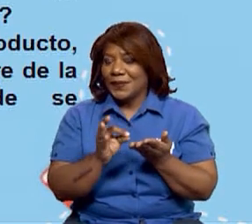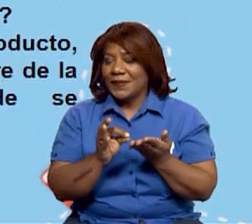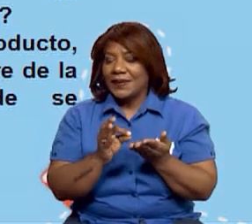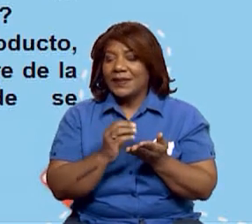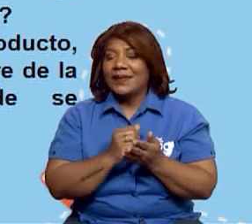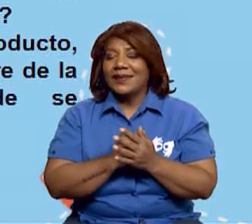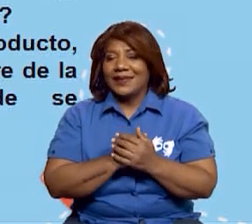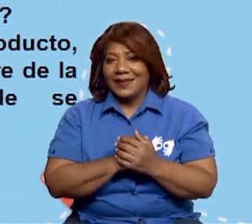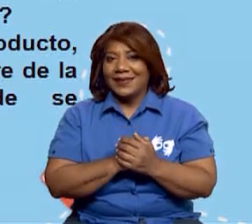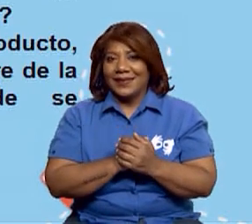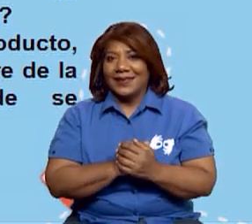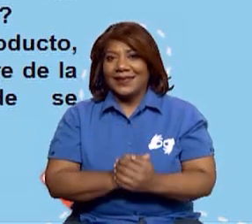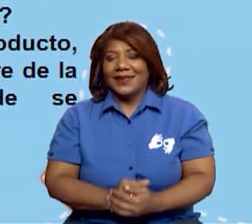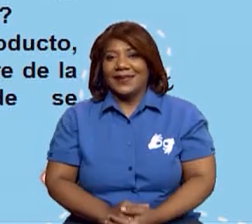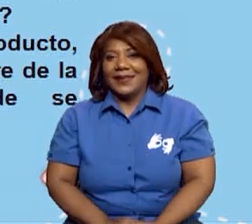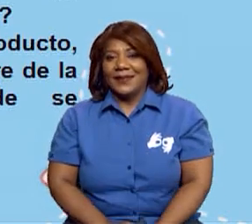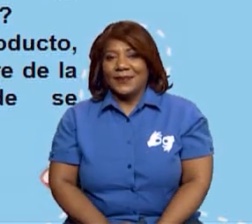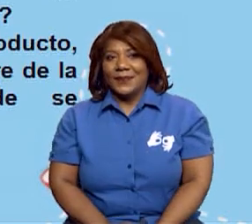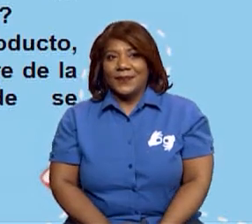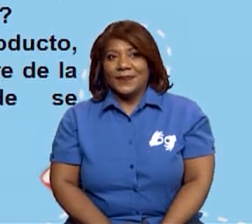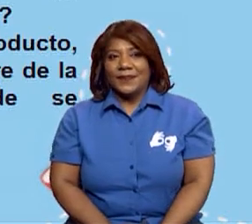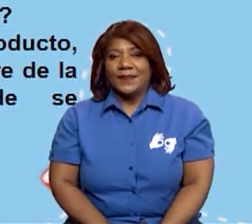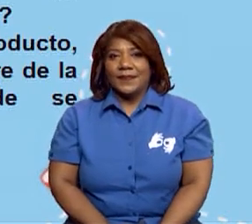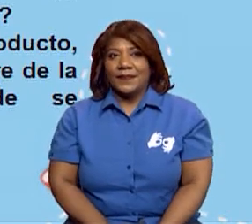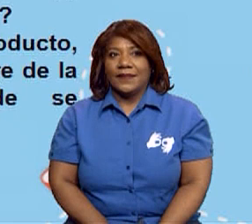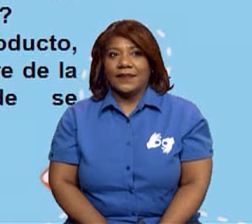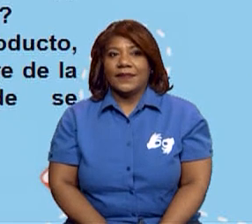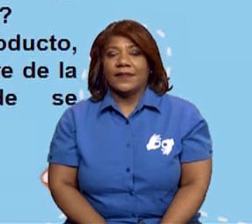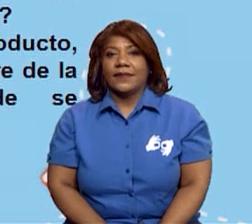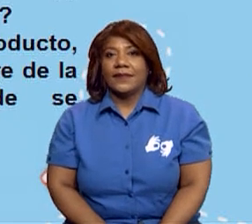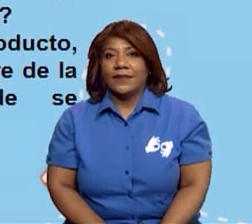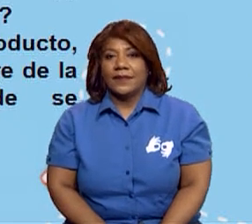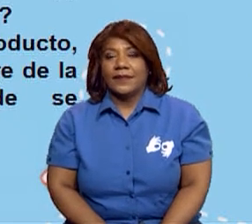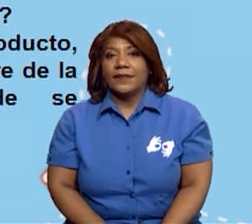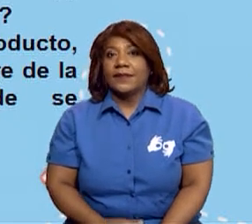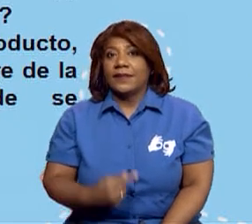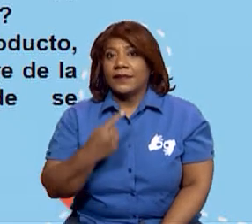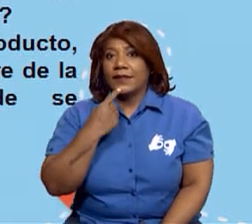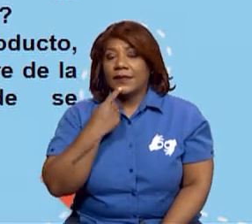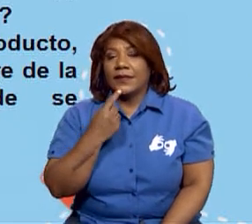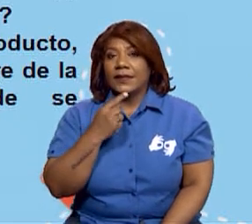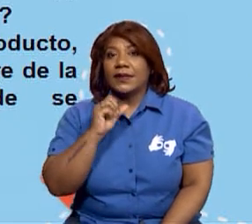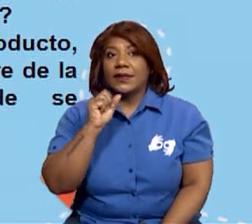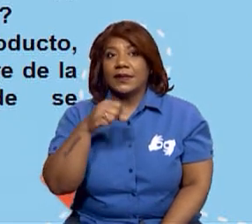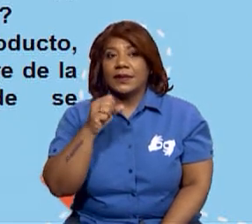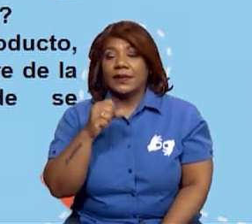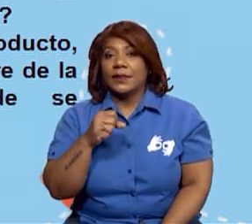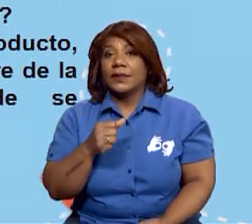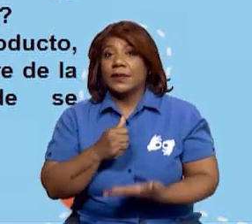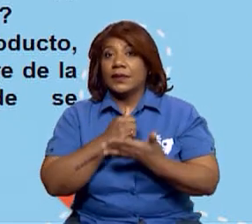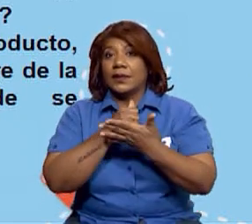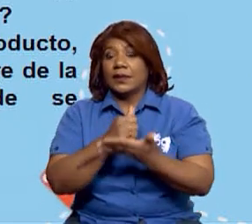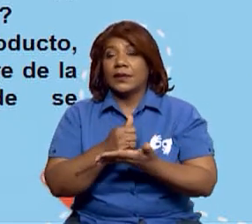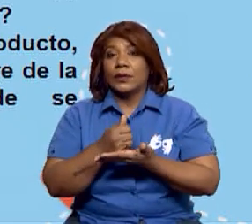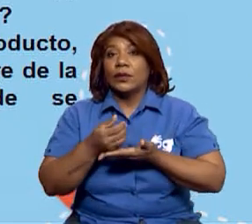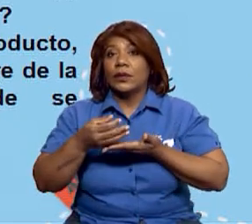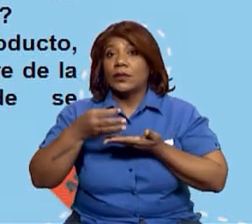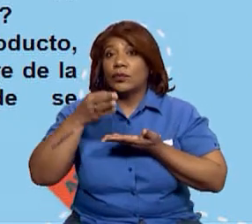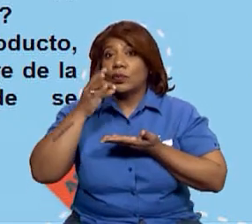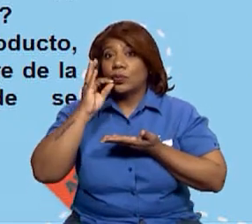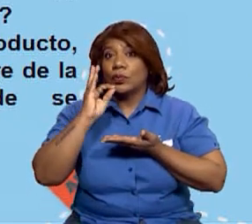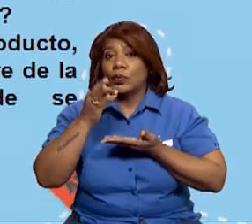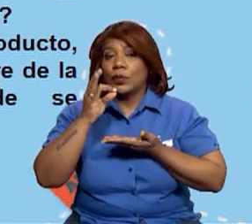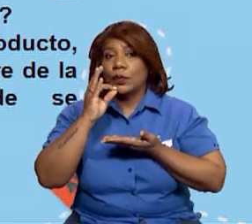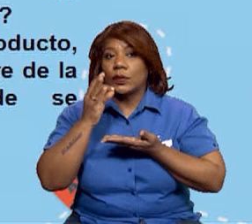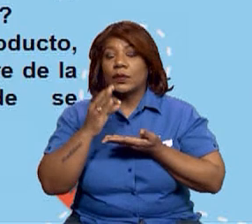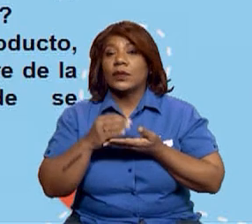según esa información que tú averigües, por lo menos aquí te puedo ayudar, que el café, una de las provincias que